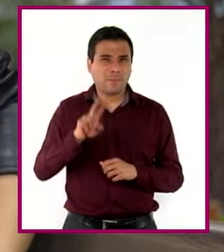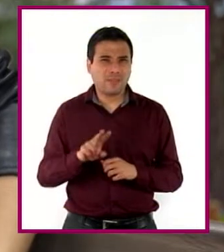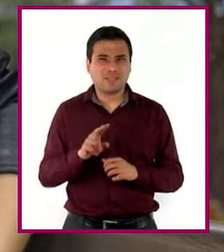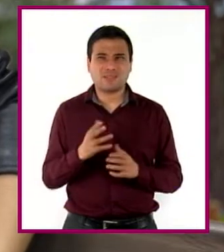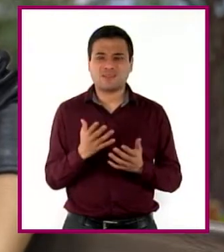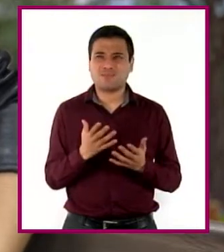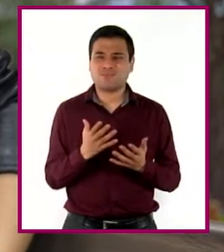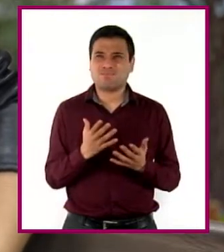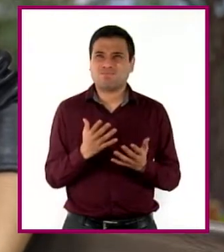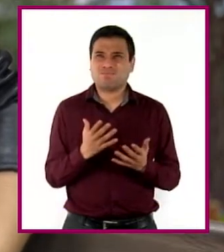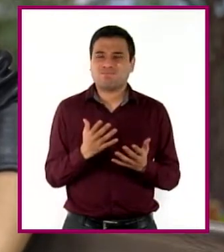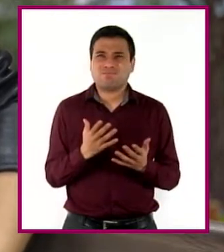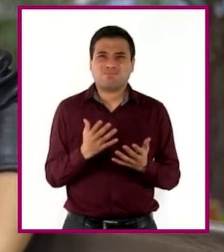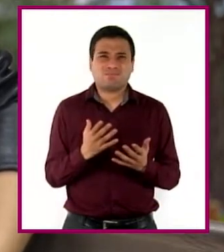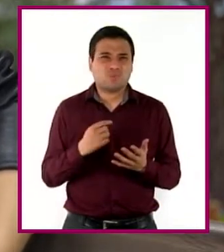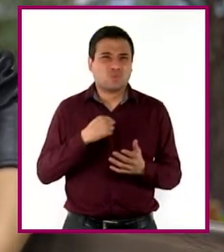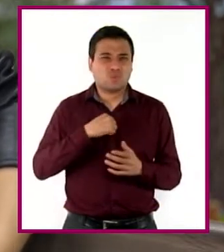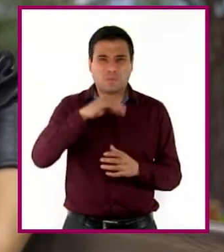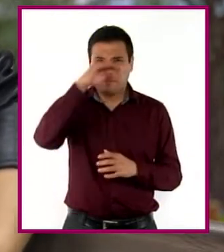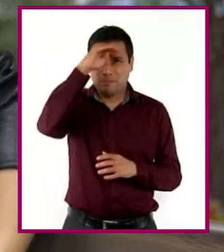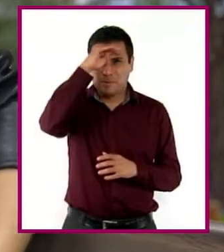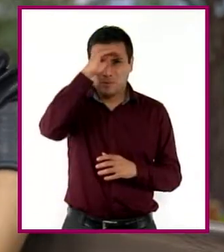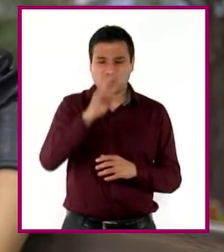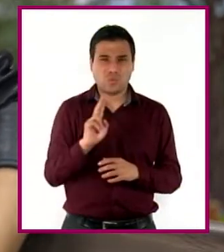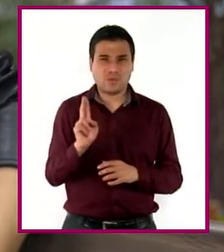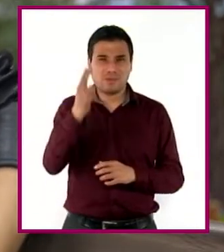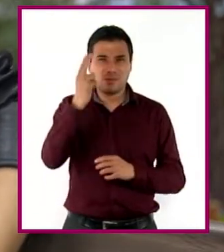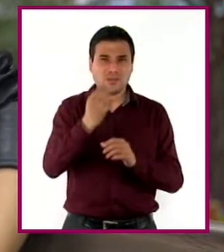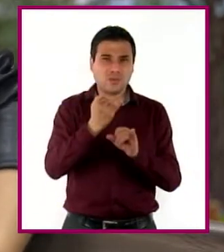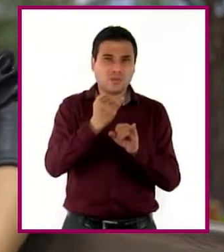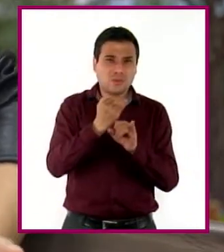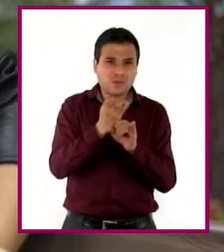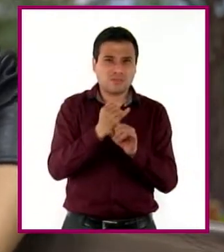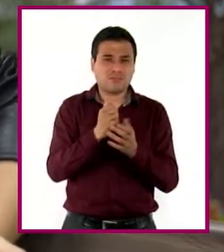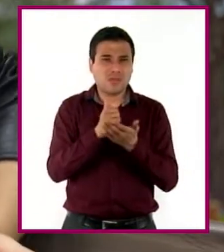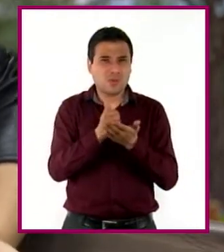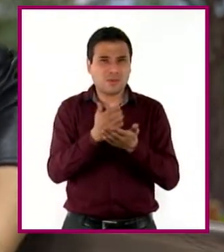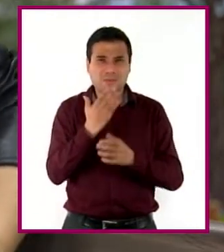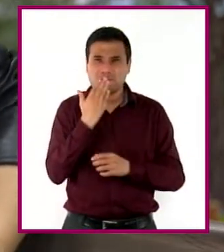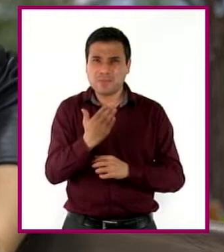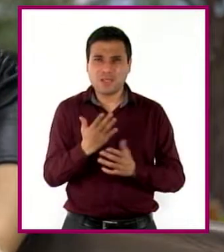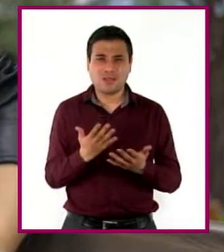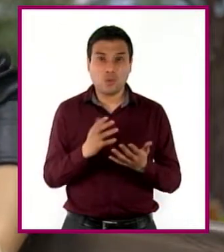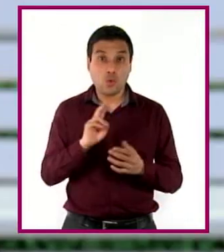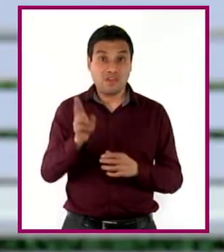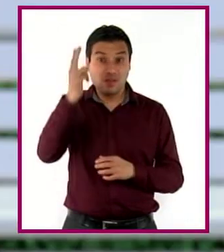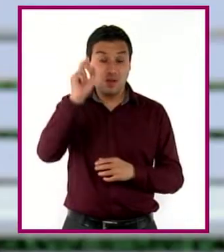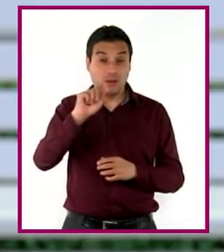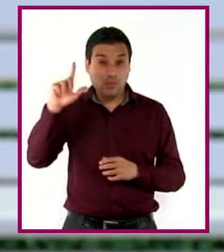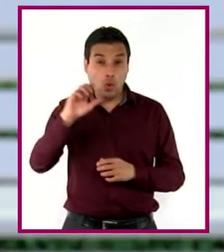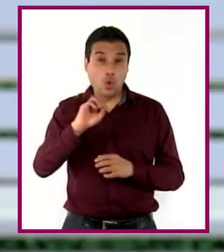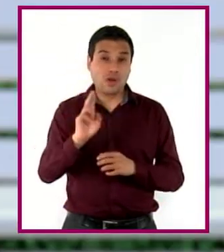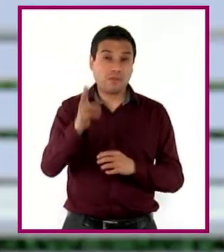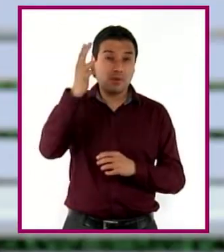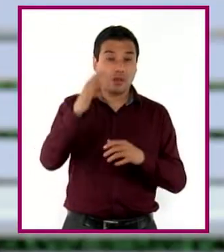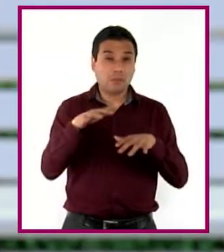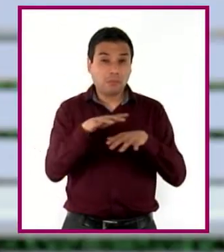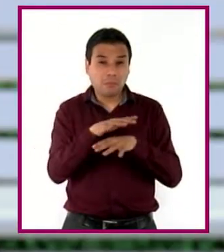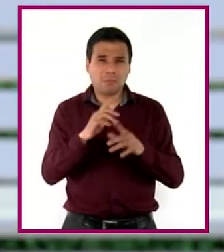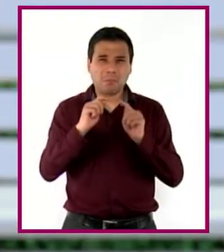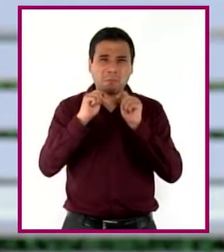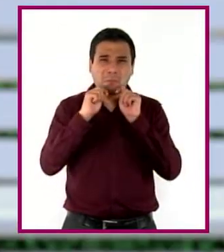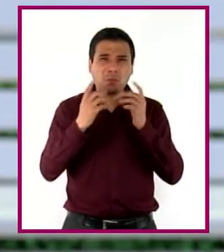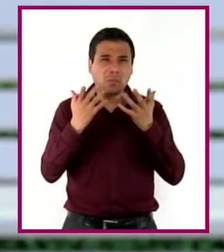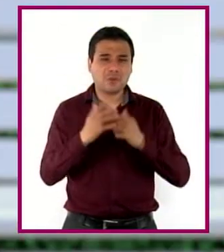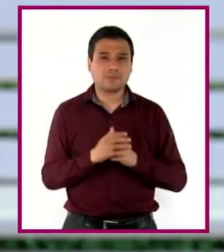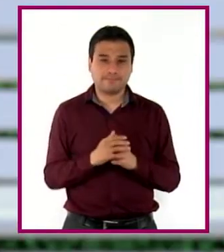herramientas para ayudarte en tu proceso, no me parece que el prestigio de la escuela vaya a definir tu desempeño laboral. Sí. Tengo que